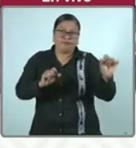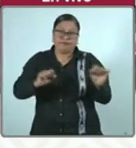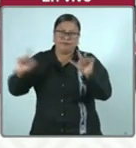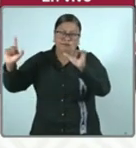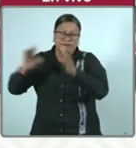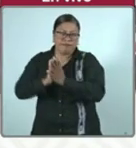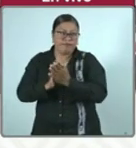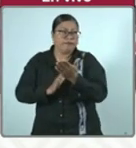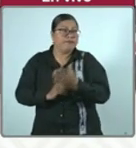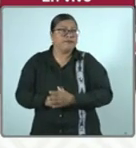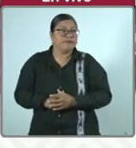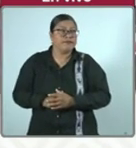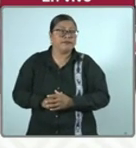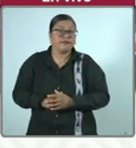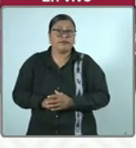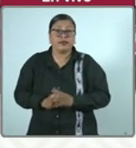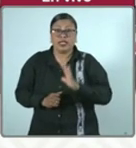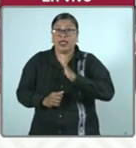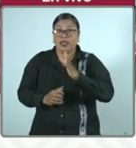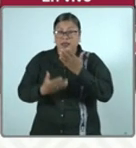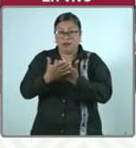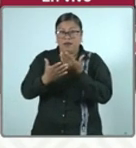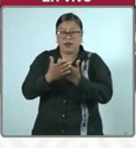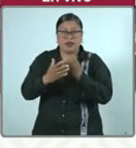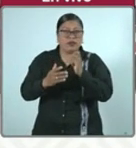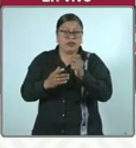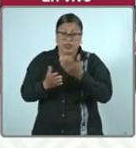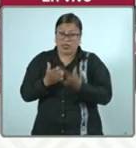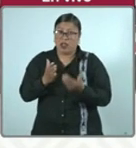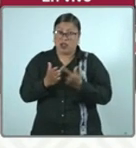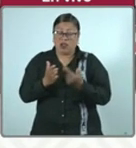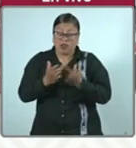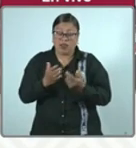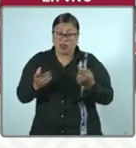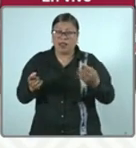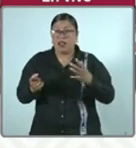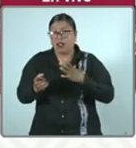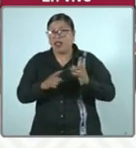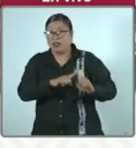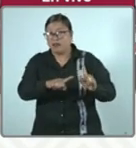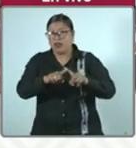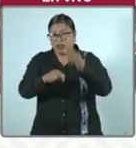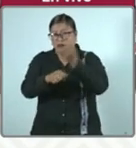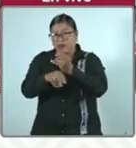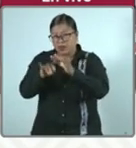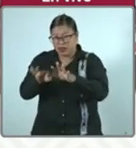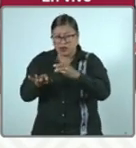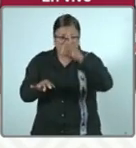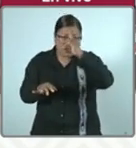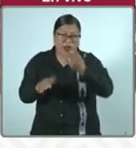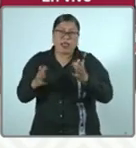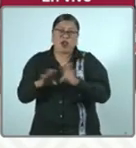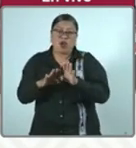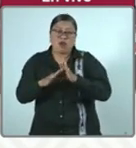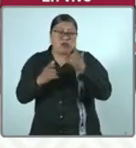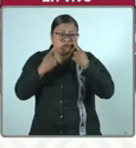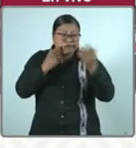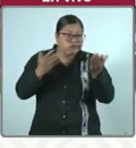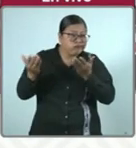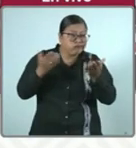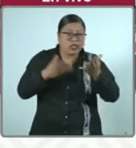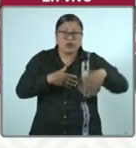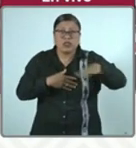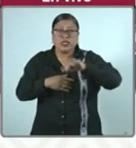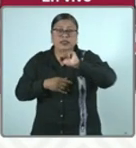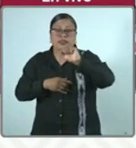En los resultados obtenidos, pues bueno, a la fecha hemos obtenido diversa información que orientan a nuevas líneas de búsqueda de Sandra y